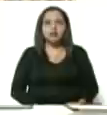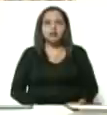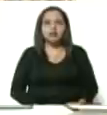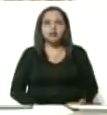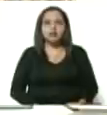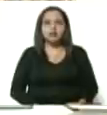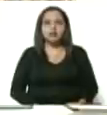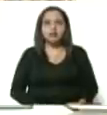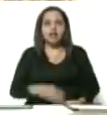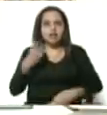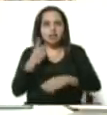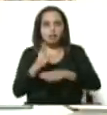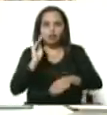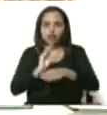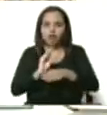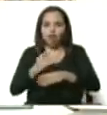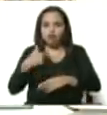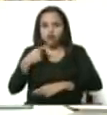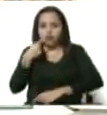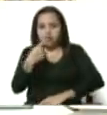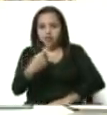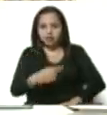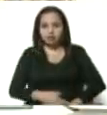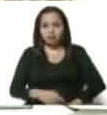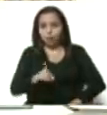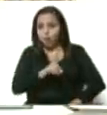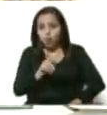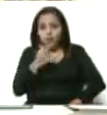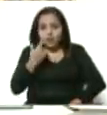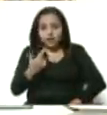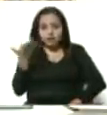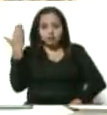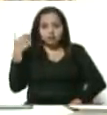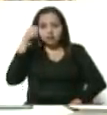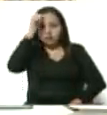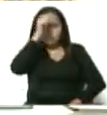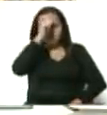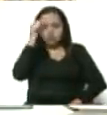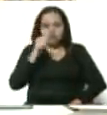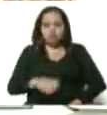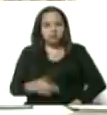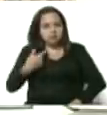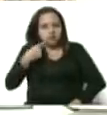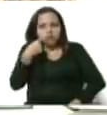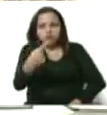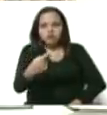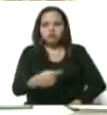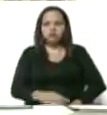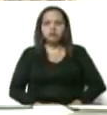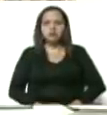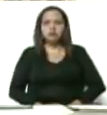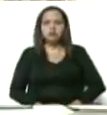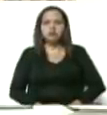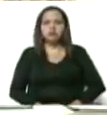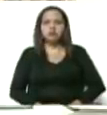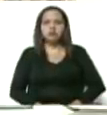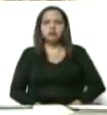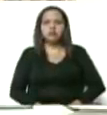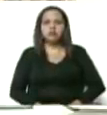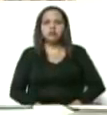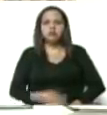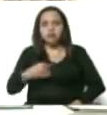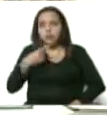Hay que cuidarse, yo lo dije, o no lo dije el domingo. El domingo, él lo dije. Ah, Escalona, no lo dije, lo dije.